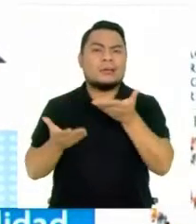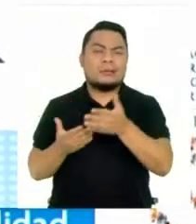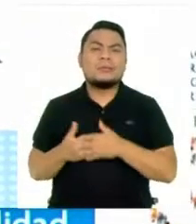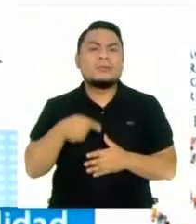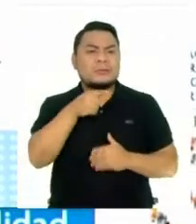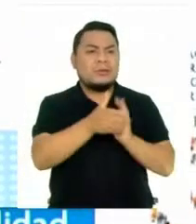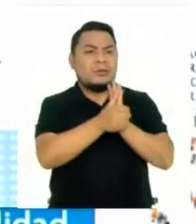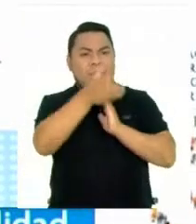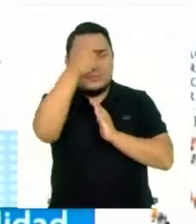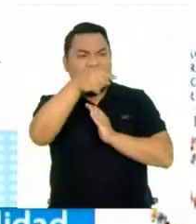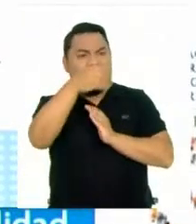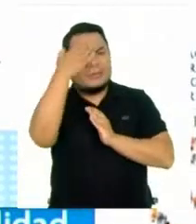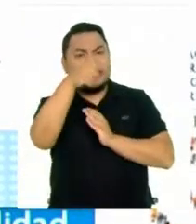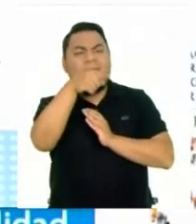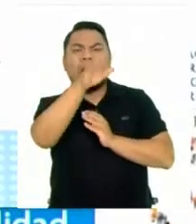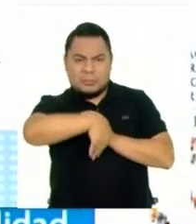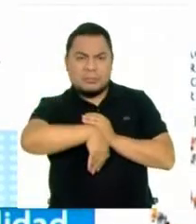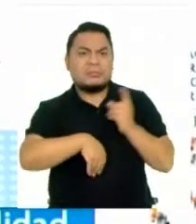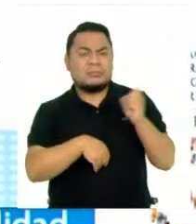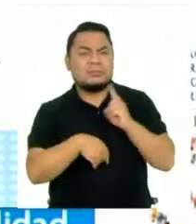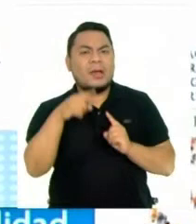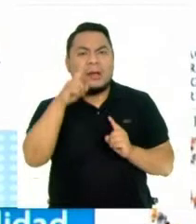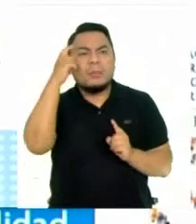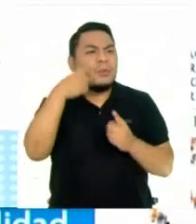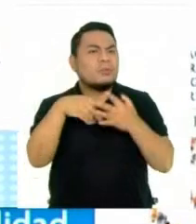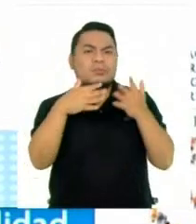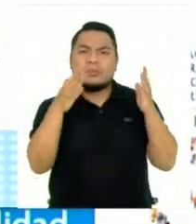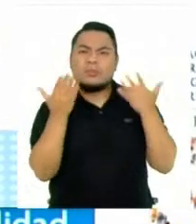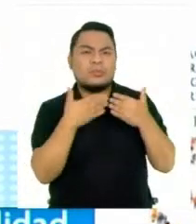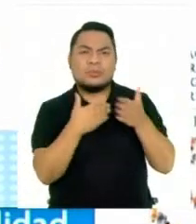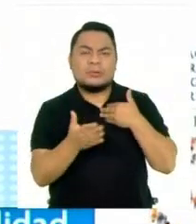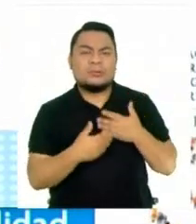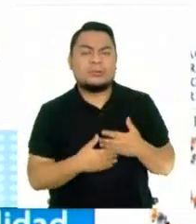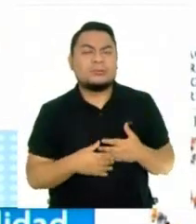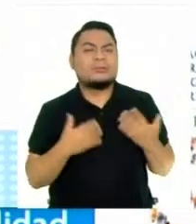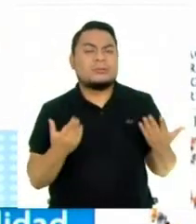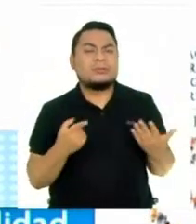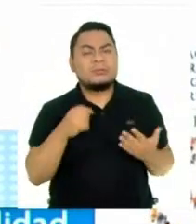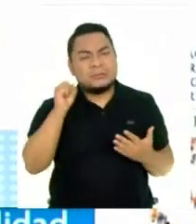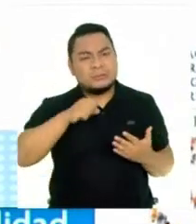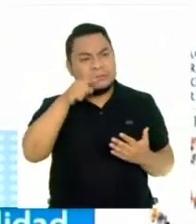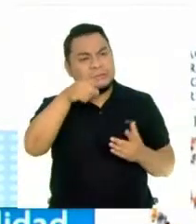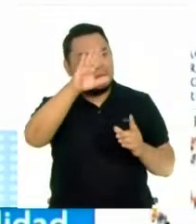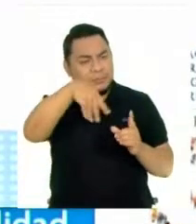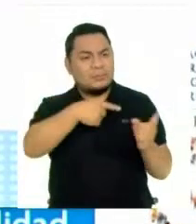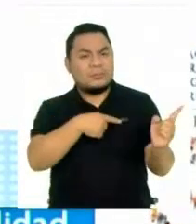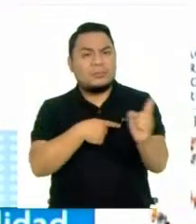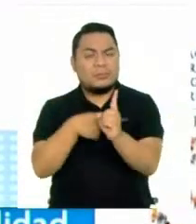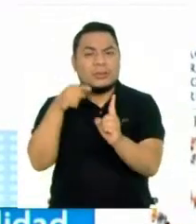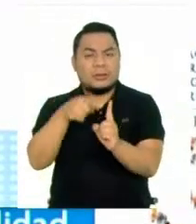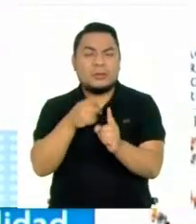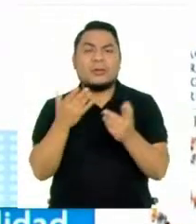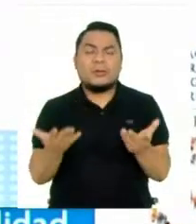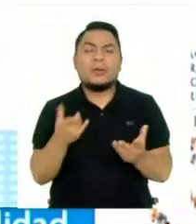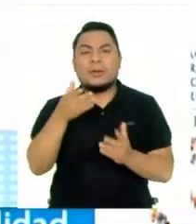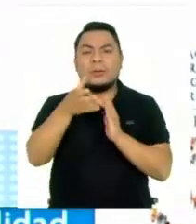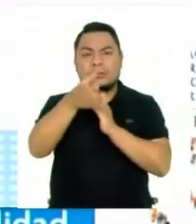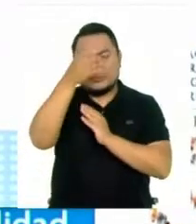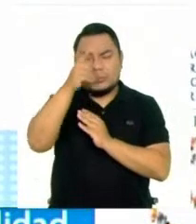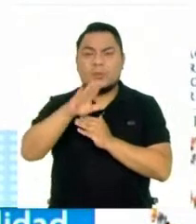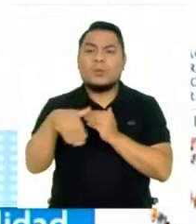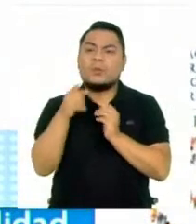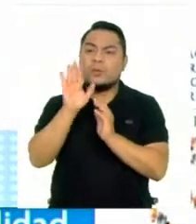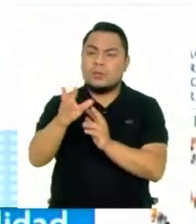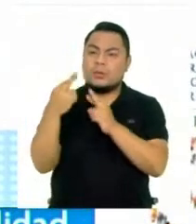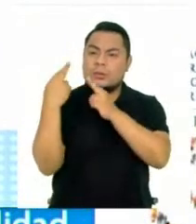Llamar a los que saben, llamar a las personas que pueden contribuir, pero eso sí, definiendo cuál es el espacio que le toca a cada